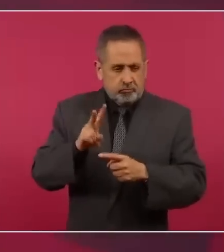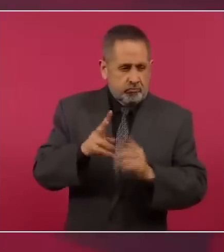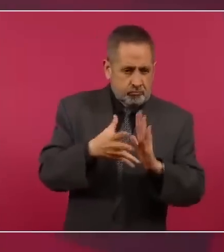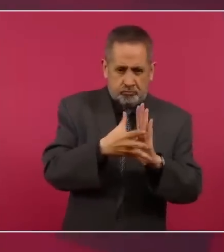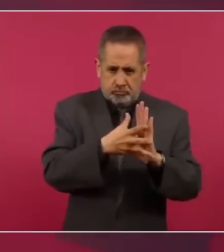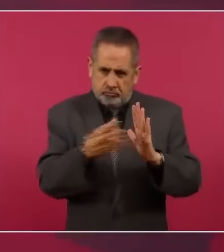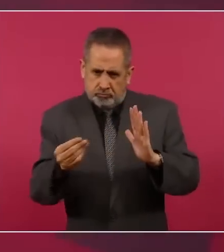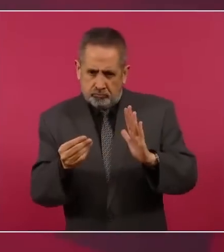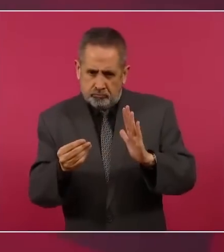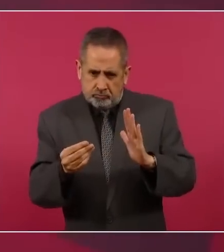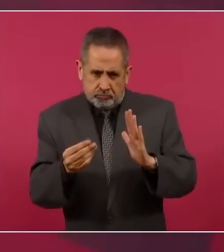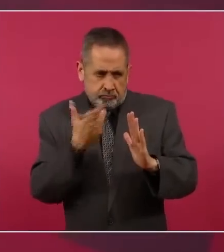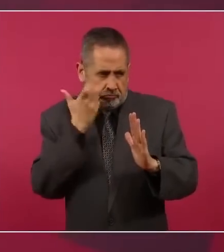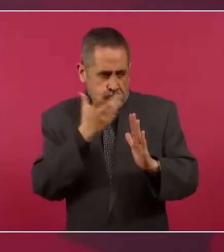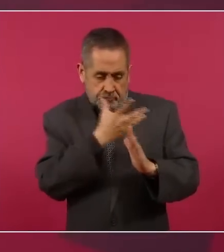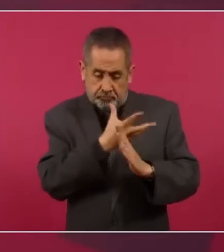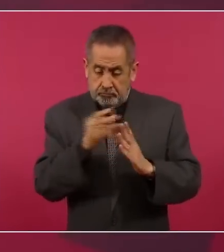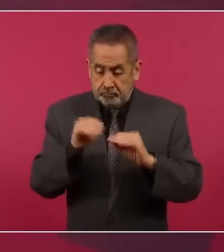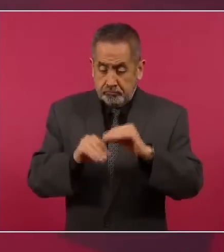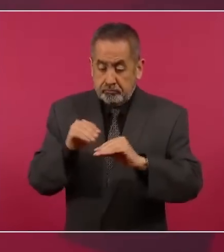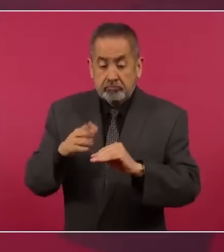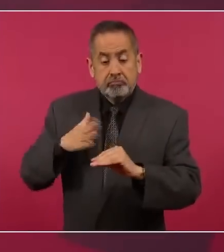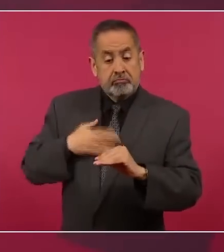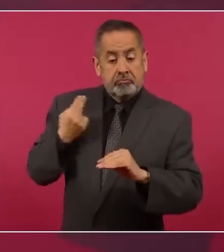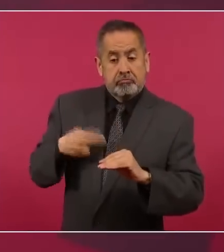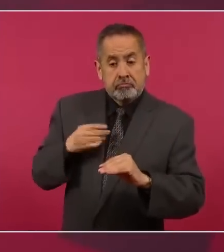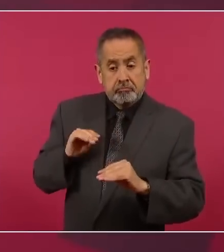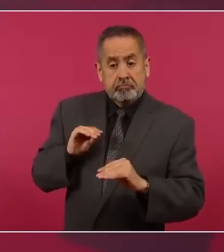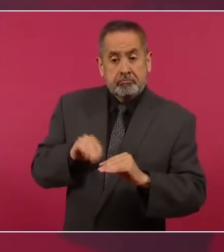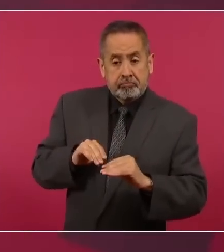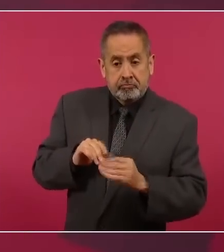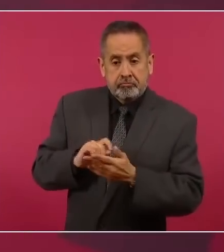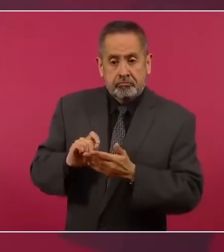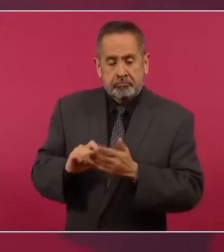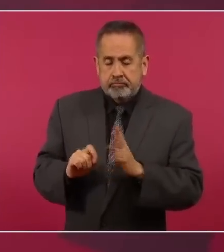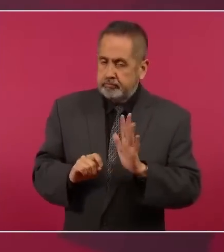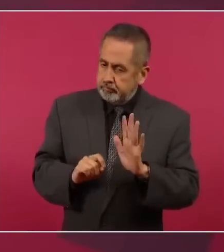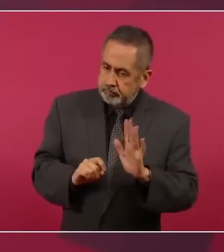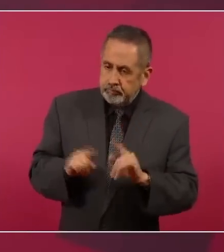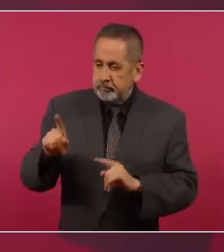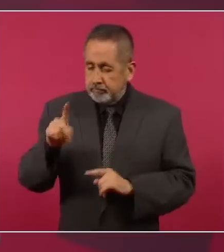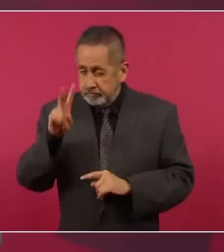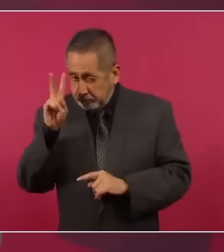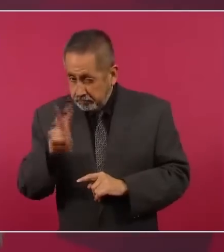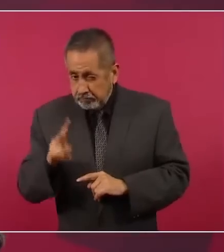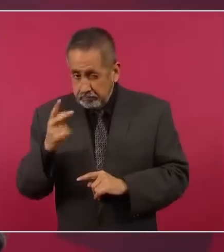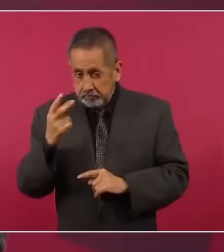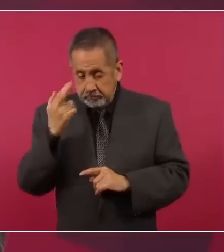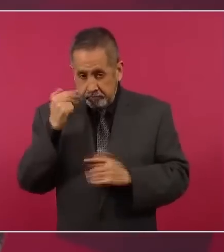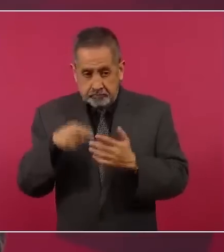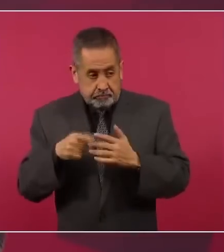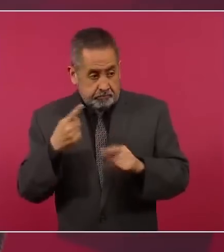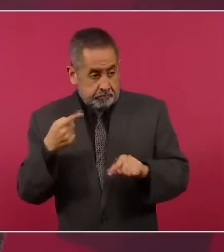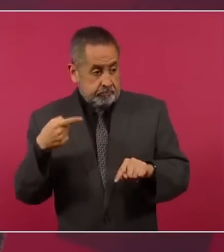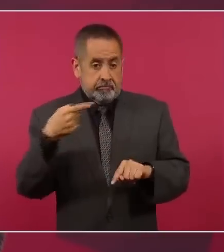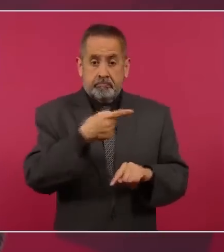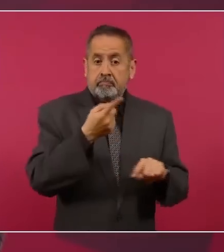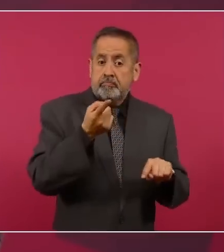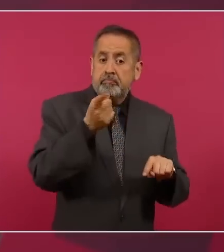y que eso es motivo para anular